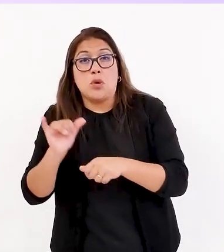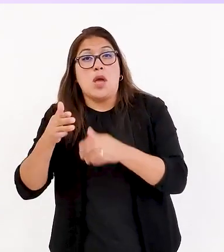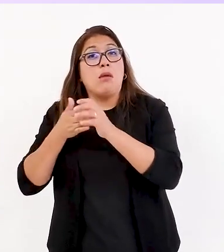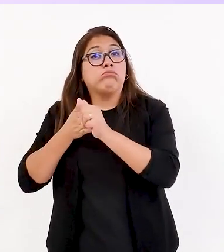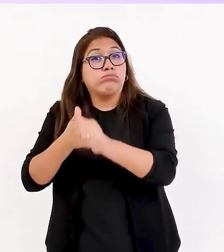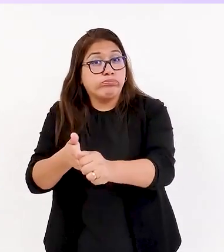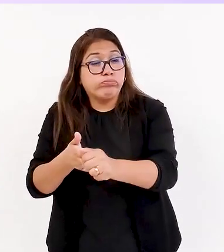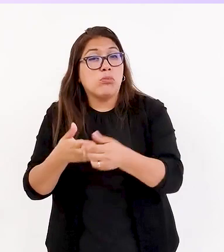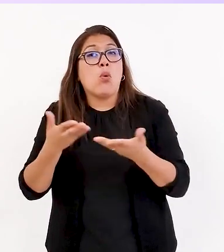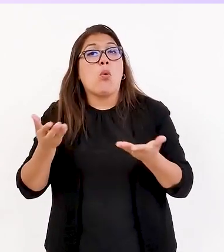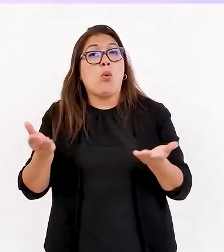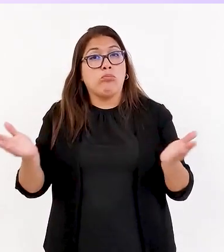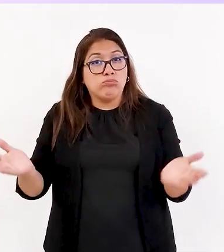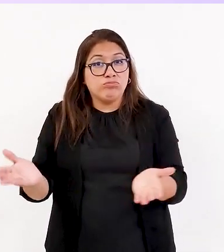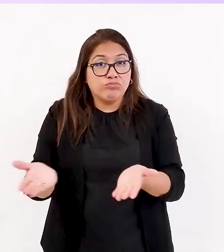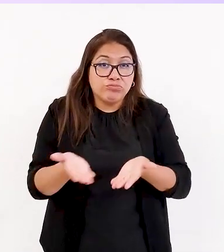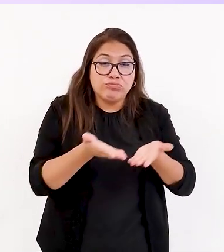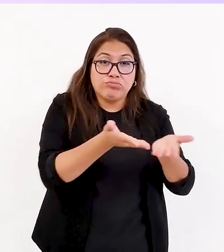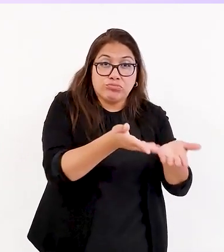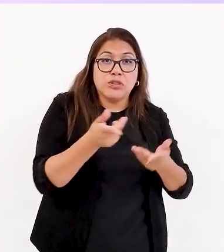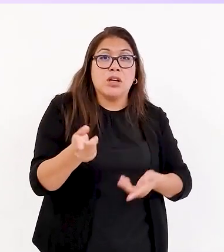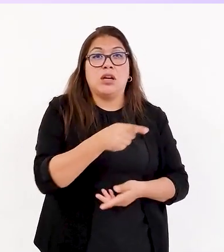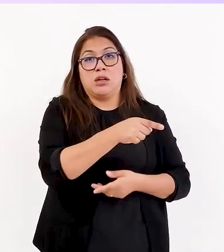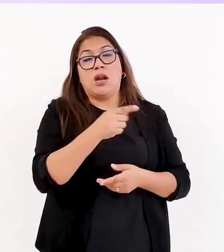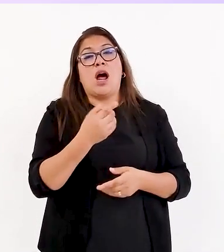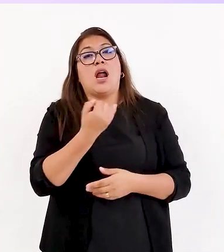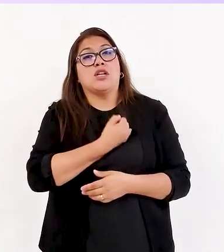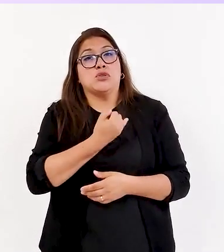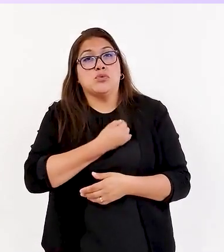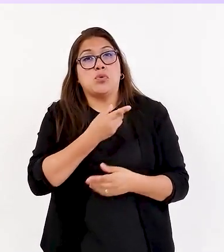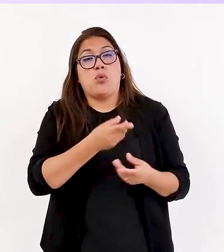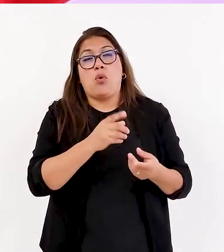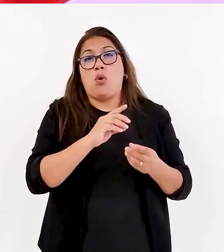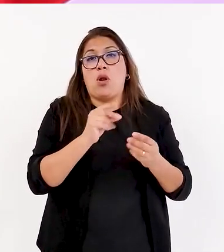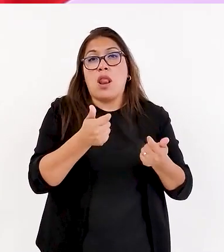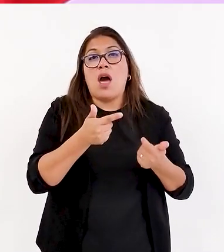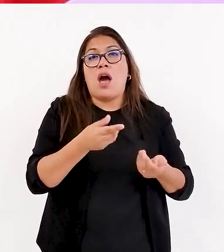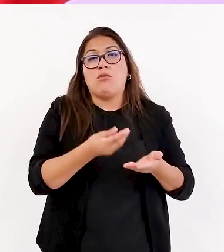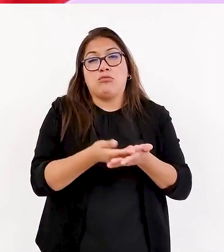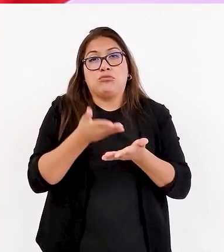también y le hacen el match con la institución para que lo puedan dar, por ejemplo, los carnet?